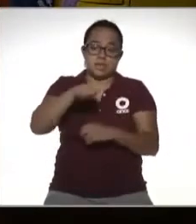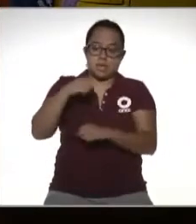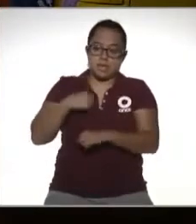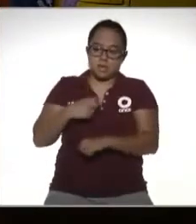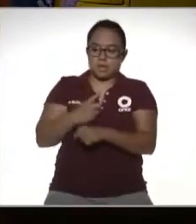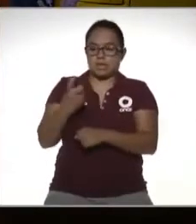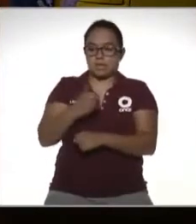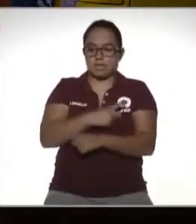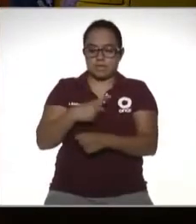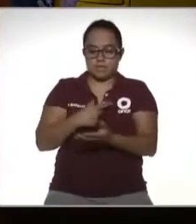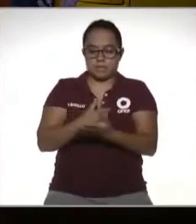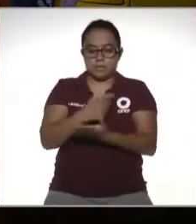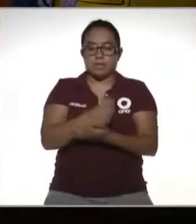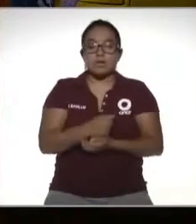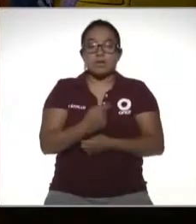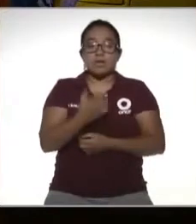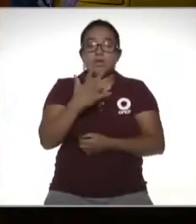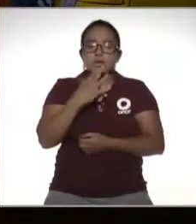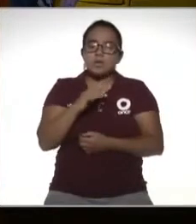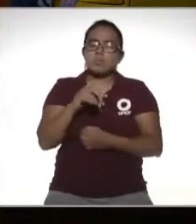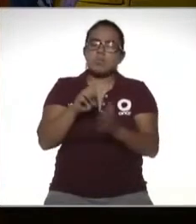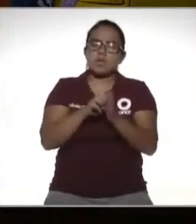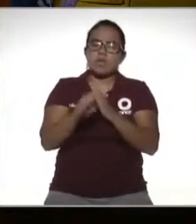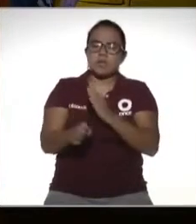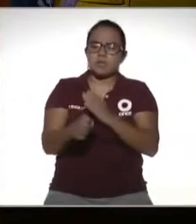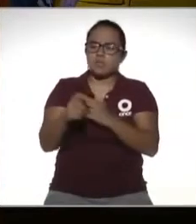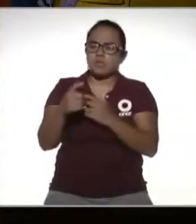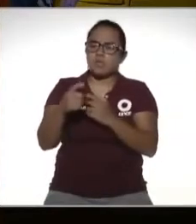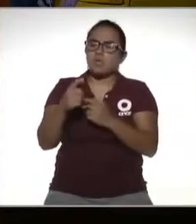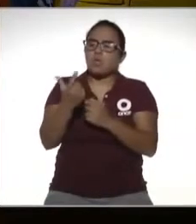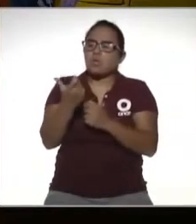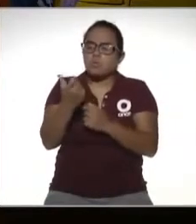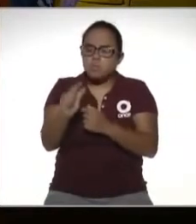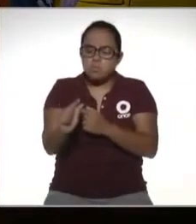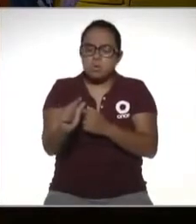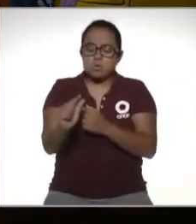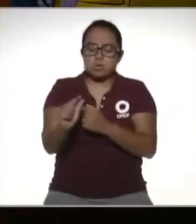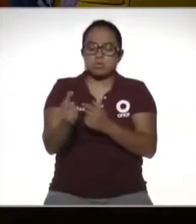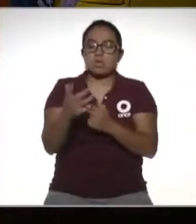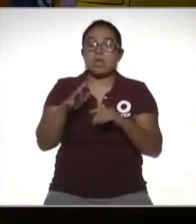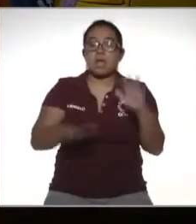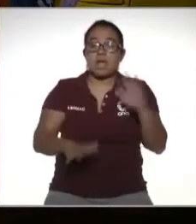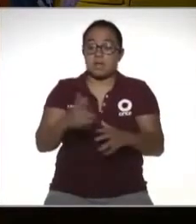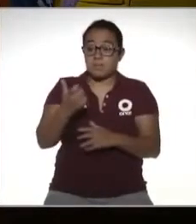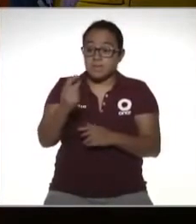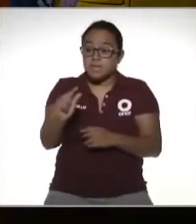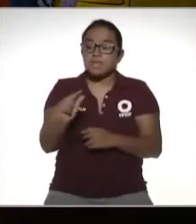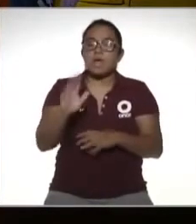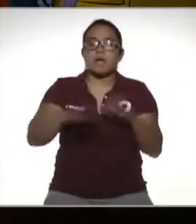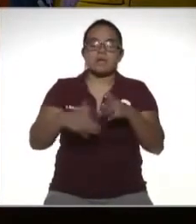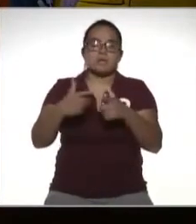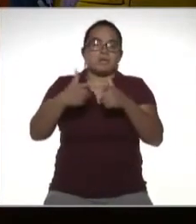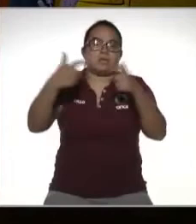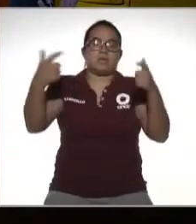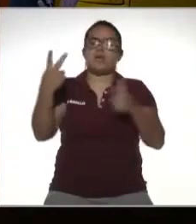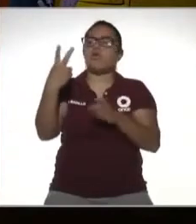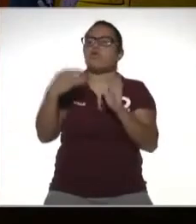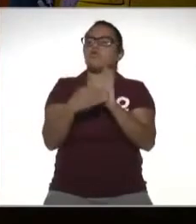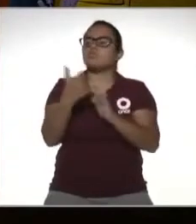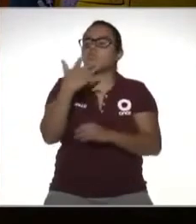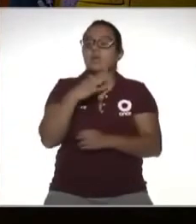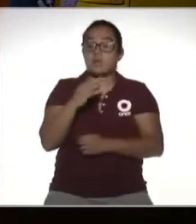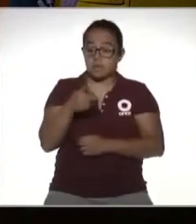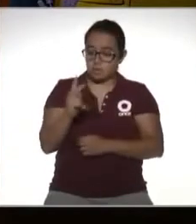la autoridad tiene esa facultad entonces montos pequeños no habría o sea están exentos es que los montos pequeños a veces se vuelven montos grandes es que son dos mil pesos